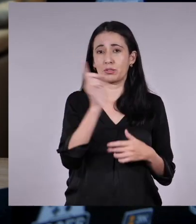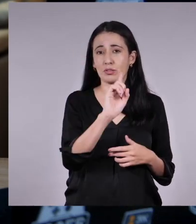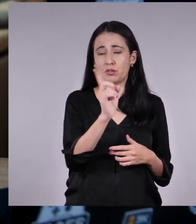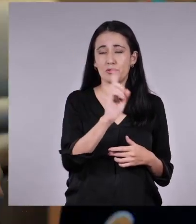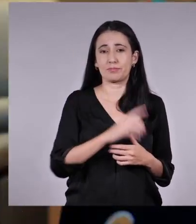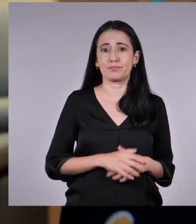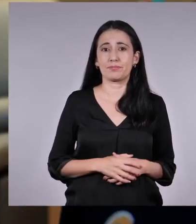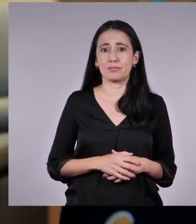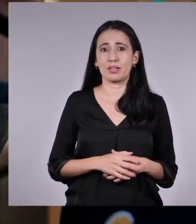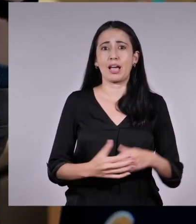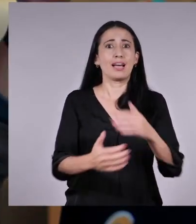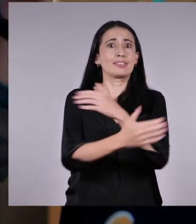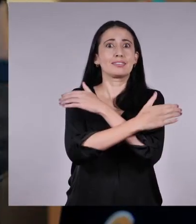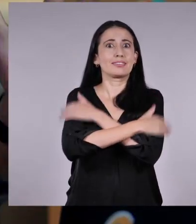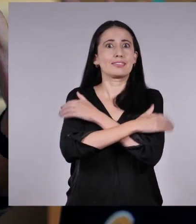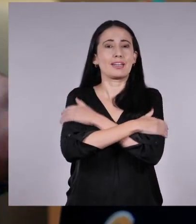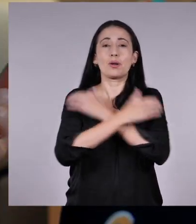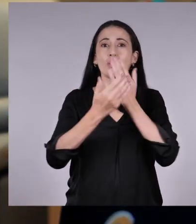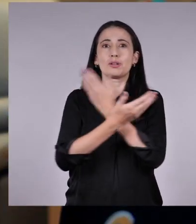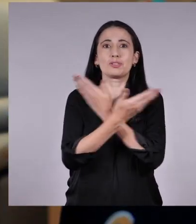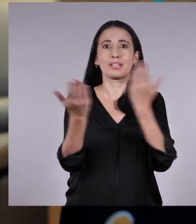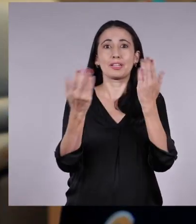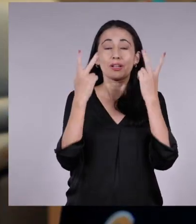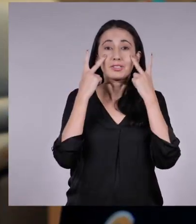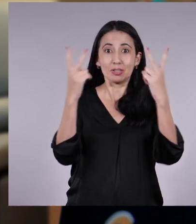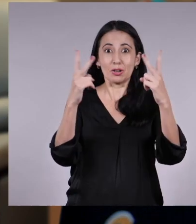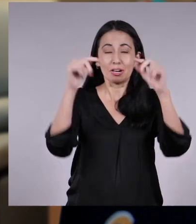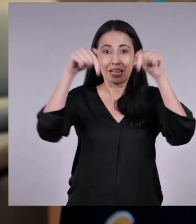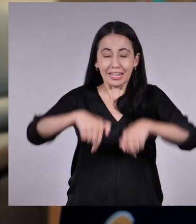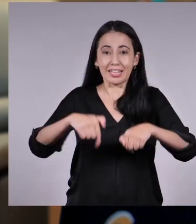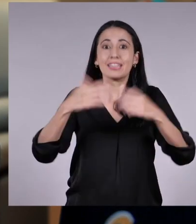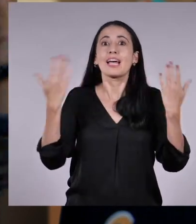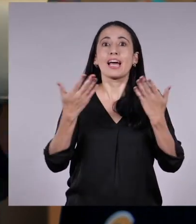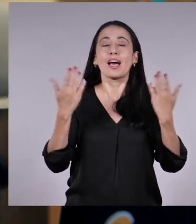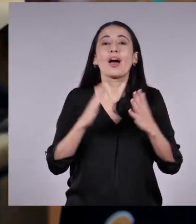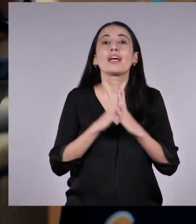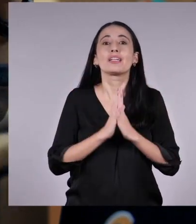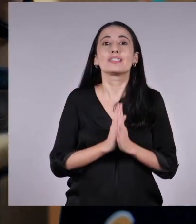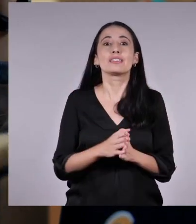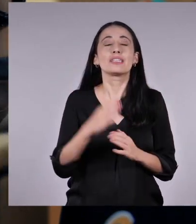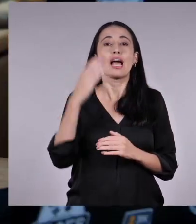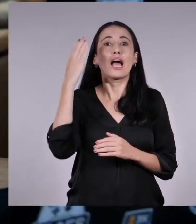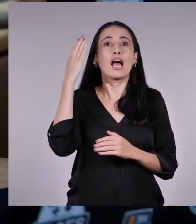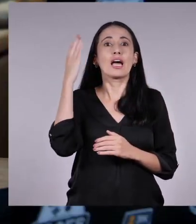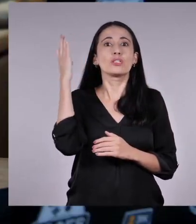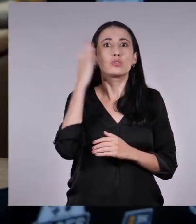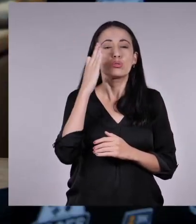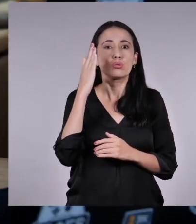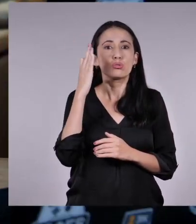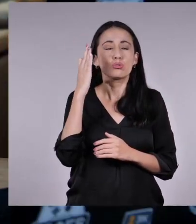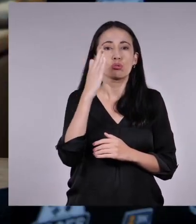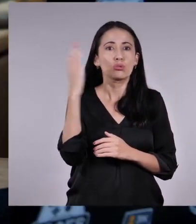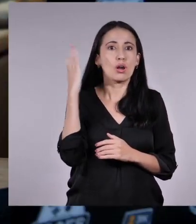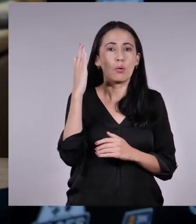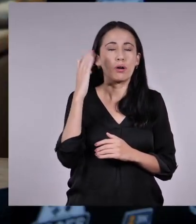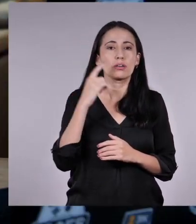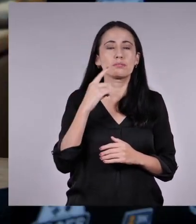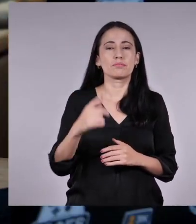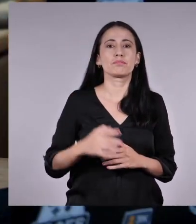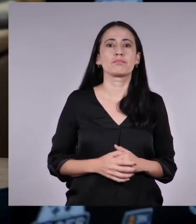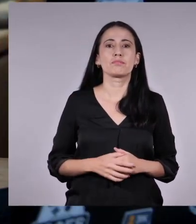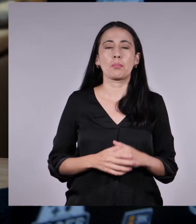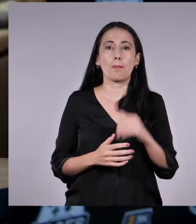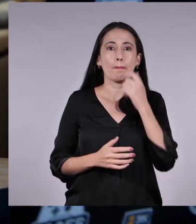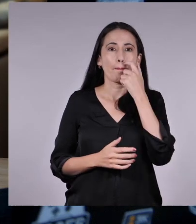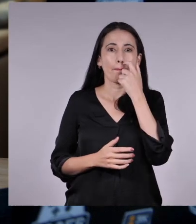Por cierto, saludos a toda la gente hermosa que nos describe desde Kizapincha en Tungurahua. Pero lo que sí